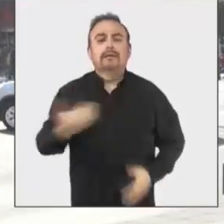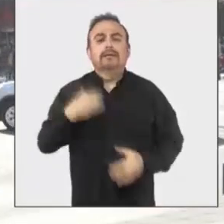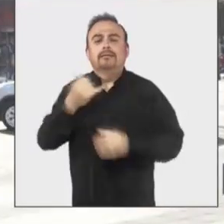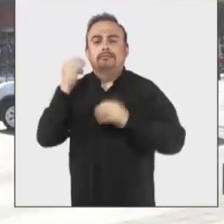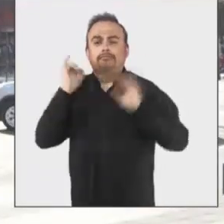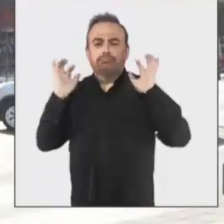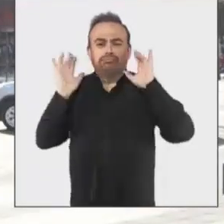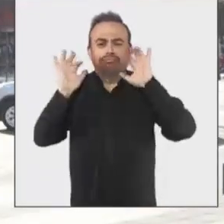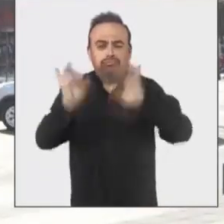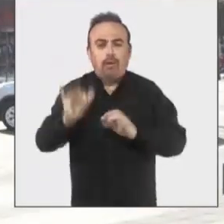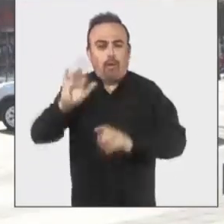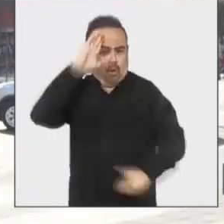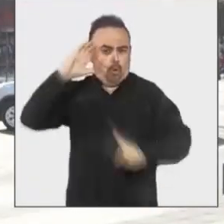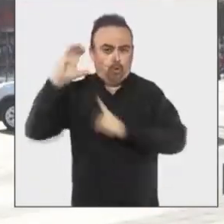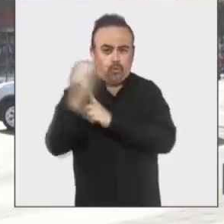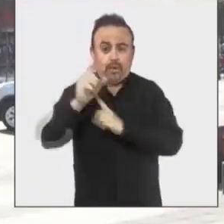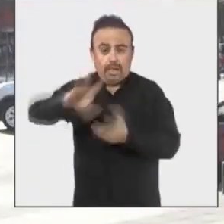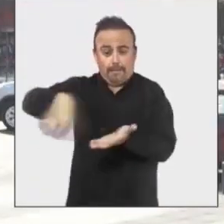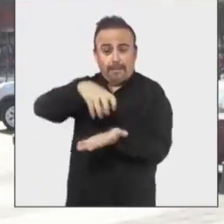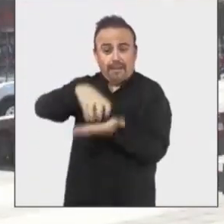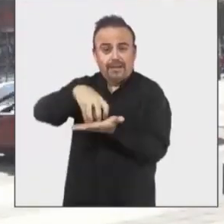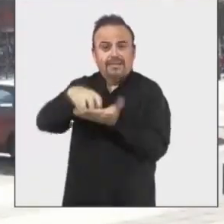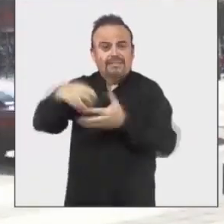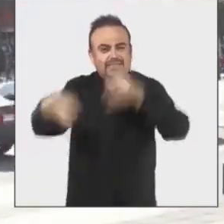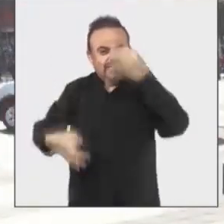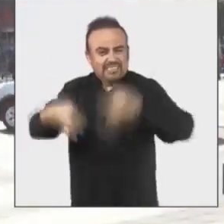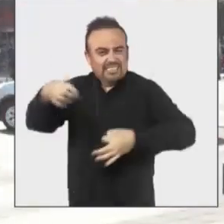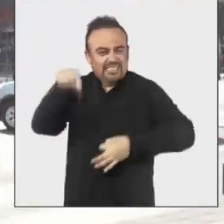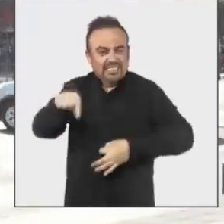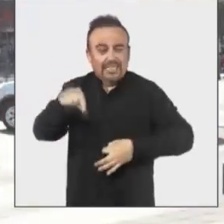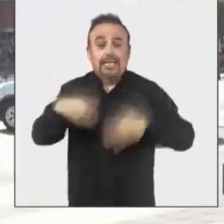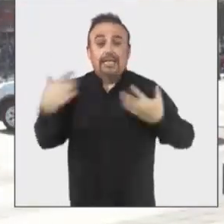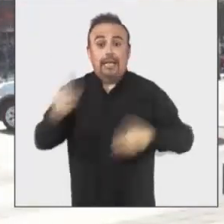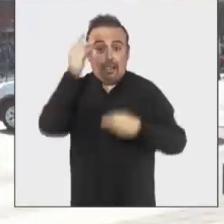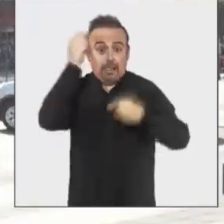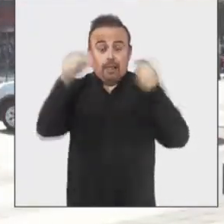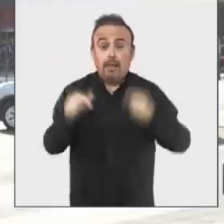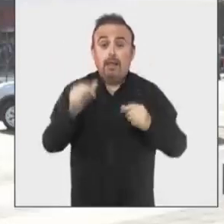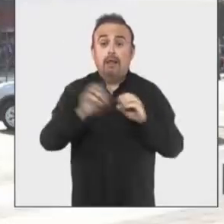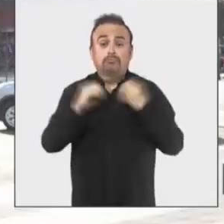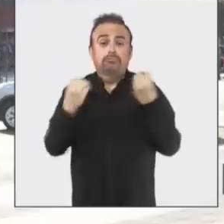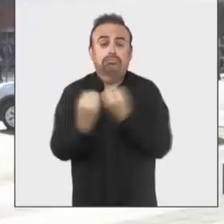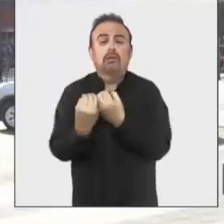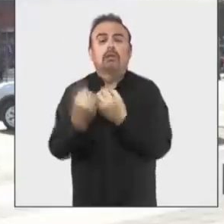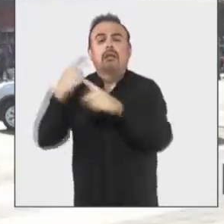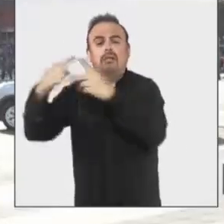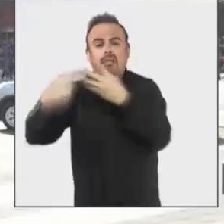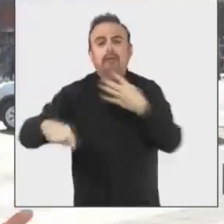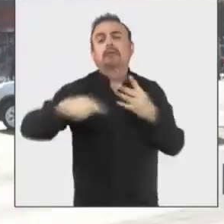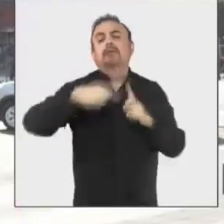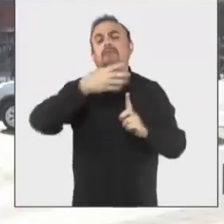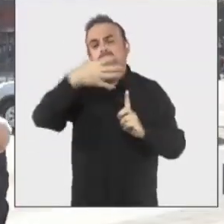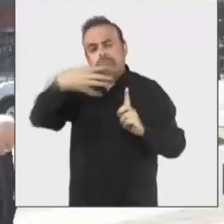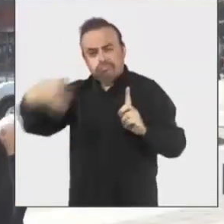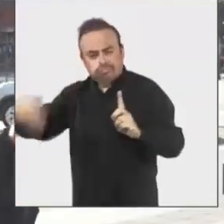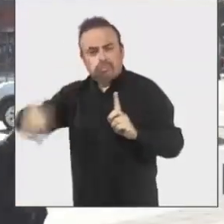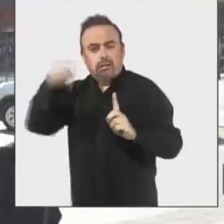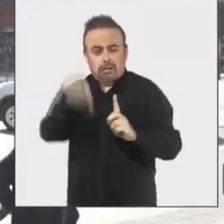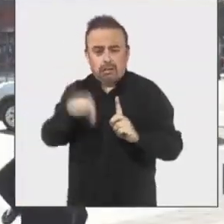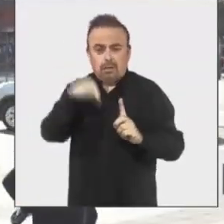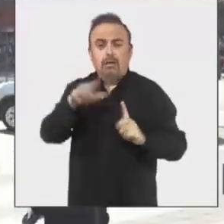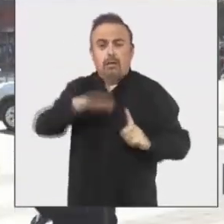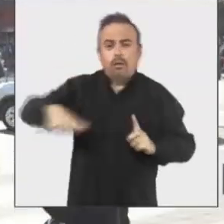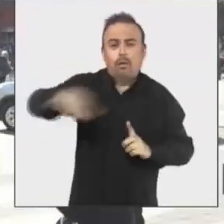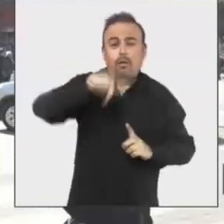con un acto cultural en la Plaza de Tribunales. Esta iniciativa fue organizada por los distintos colectivos y organizaciones sociales